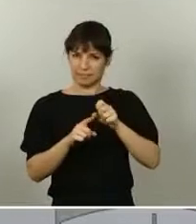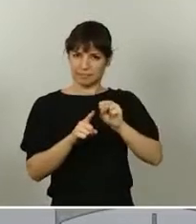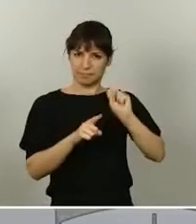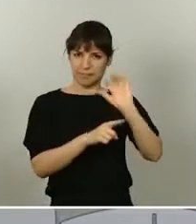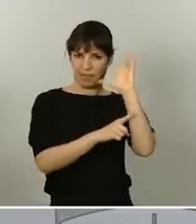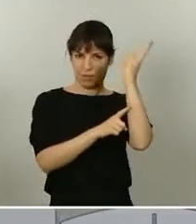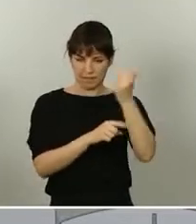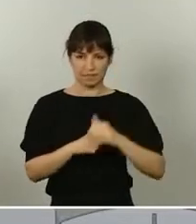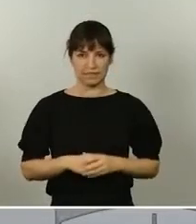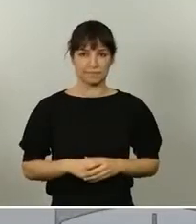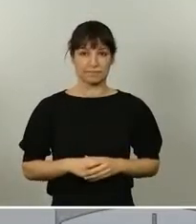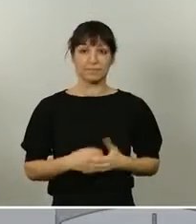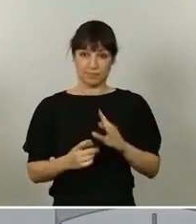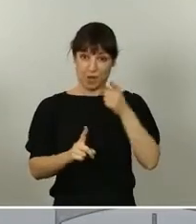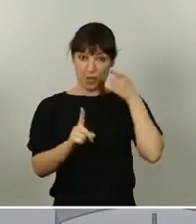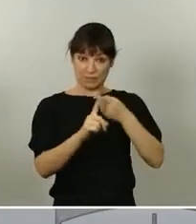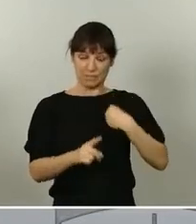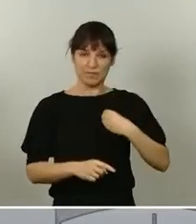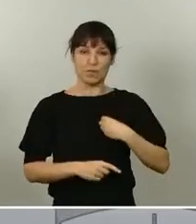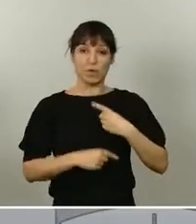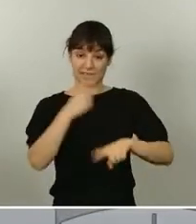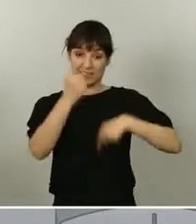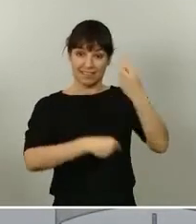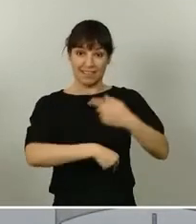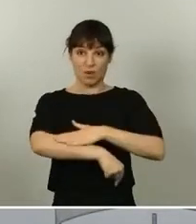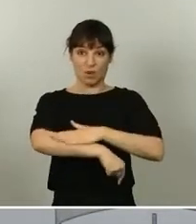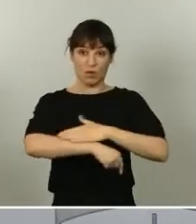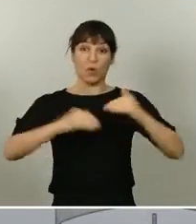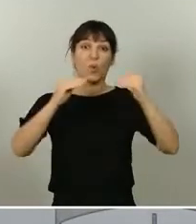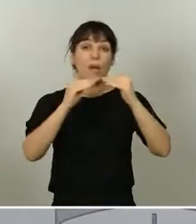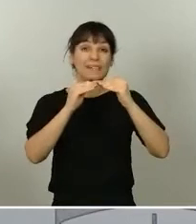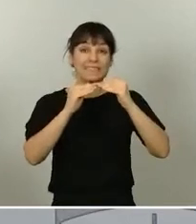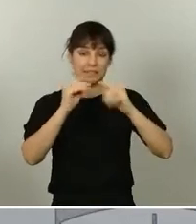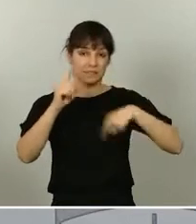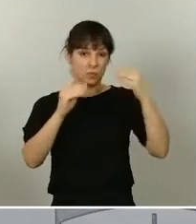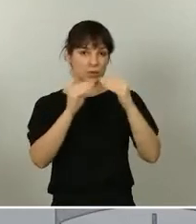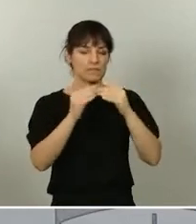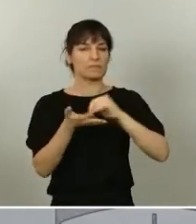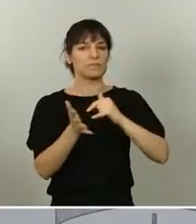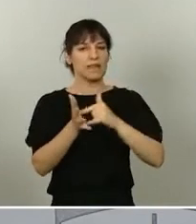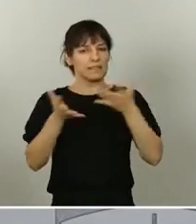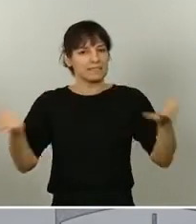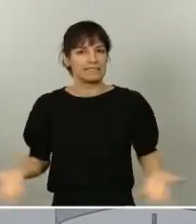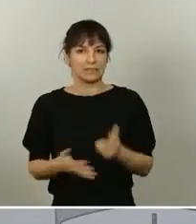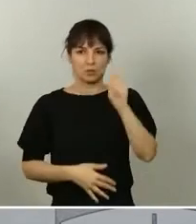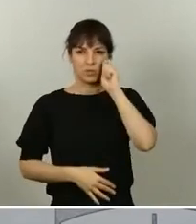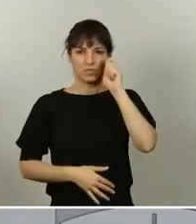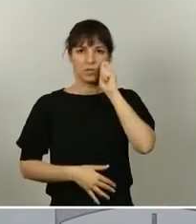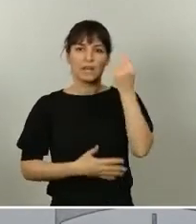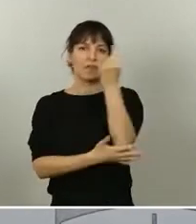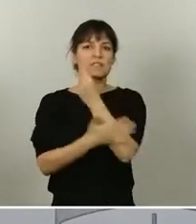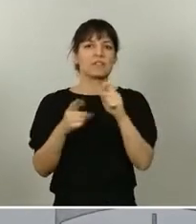El Gobierno presentará el próximo jueves un plan de impulso del turismo diseñado junto con los representantes del sector